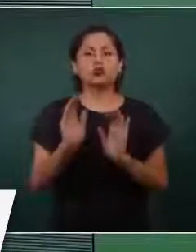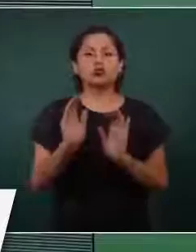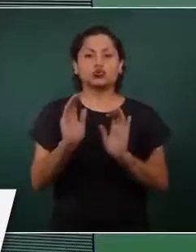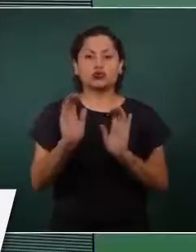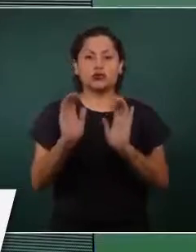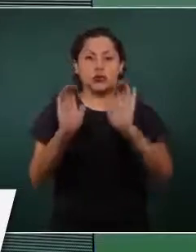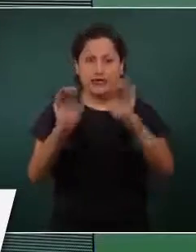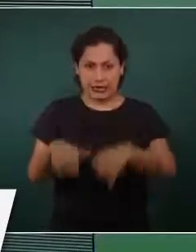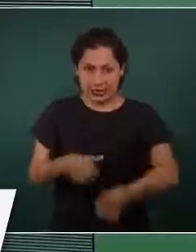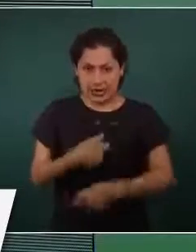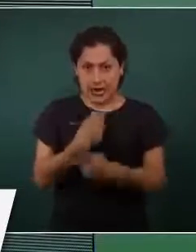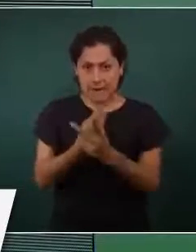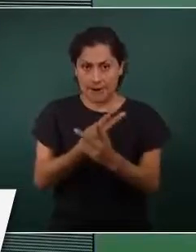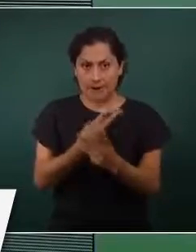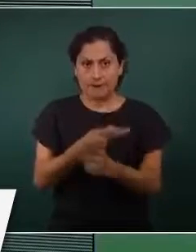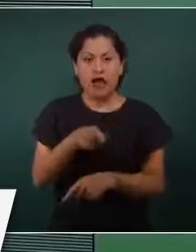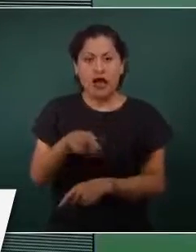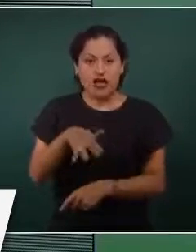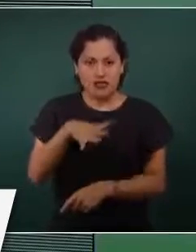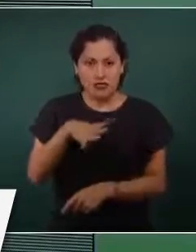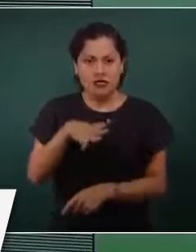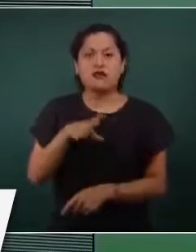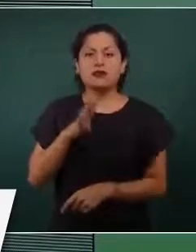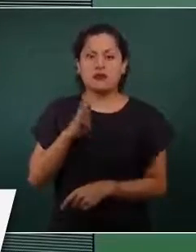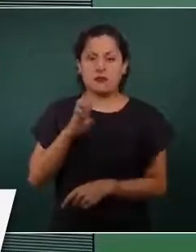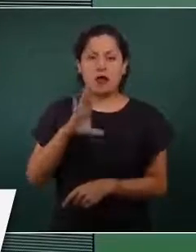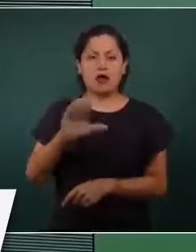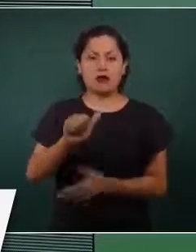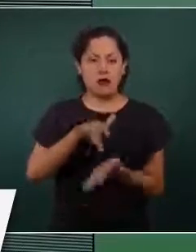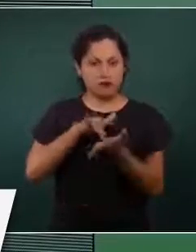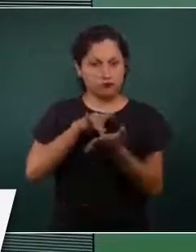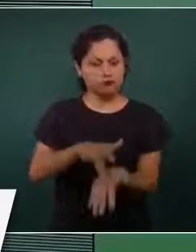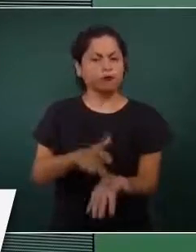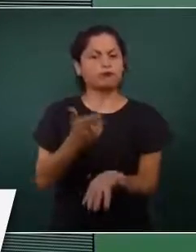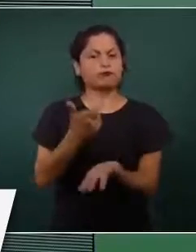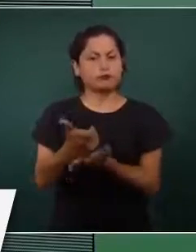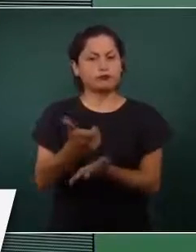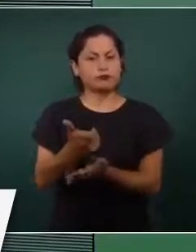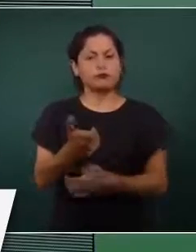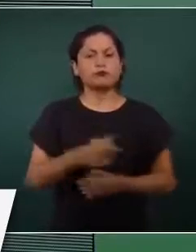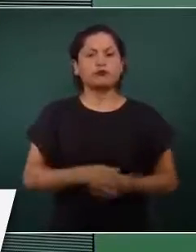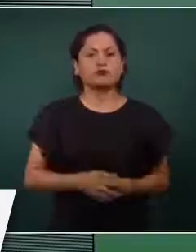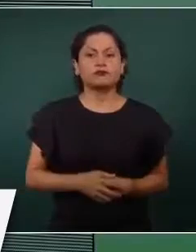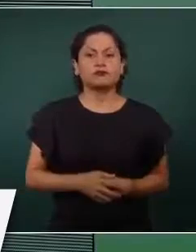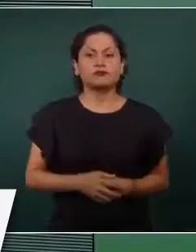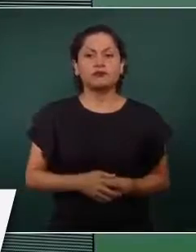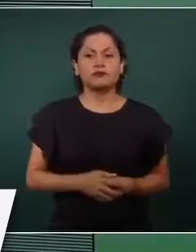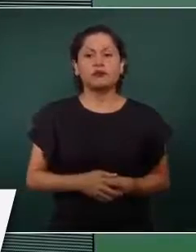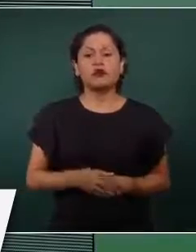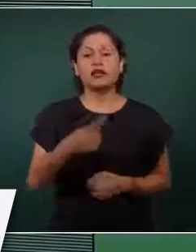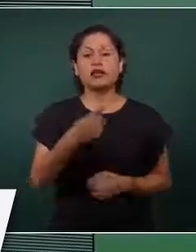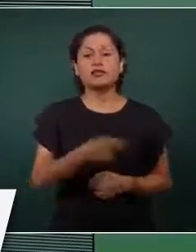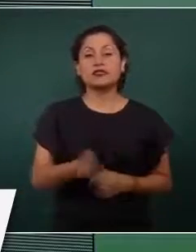tienen beca, 144 mil